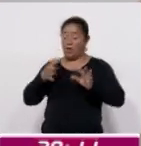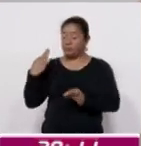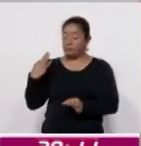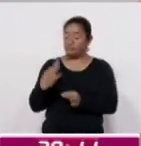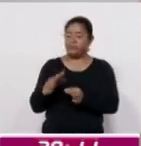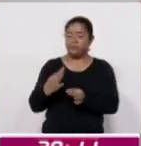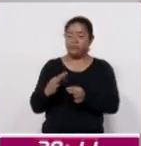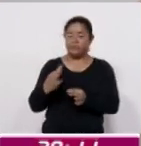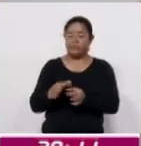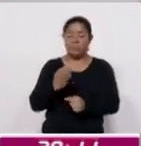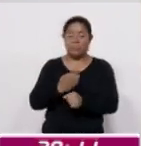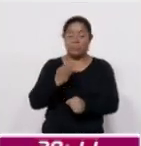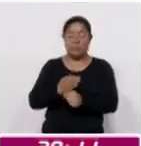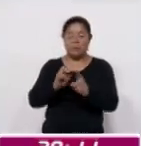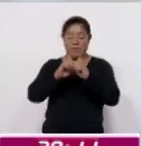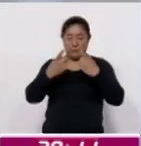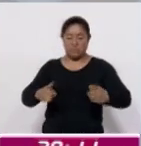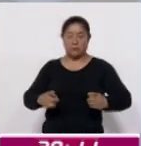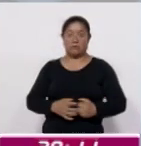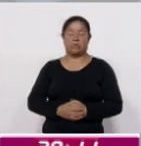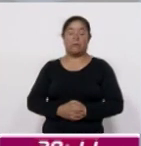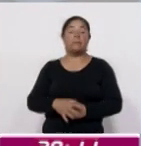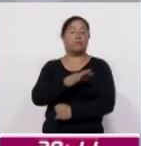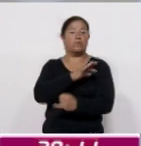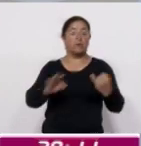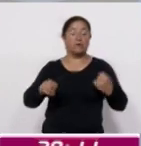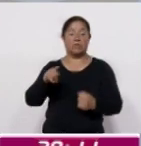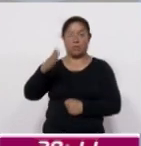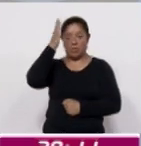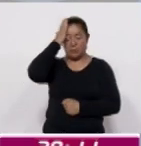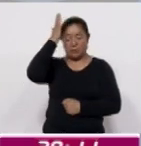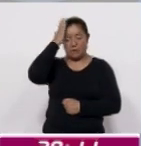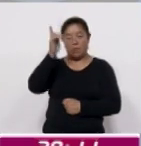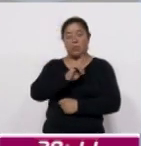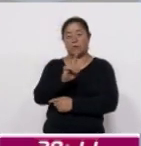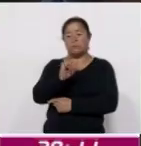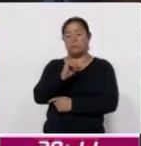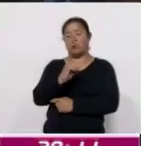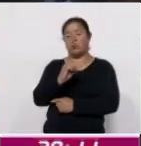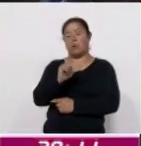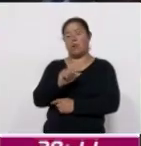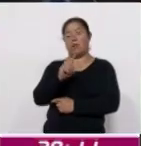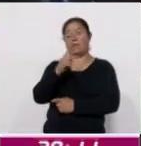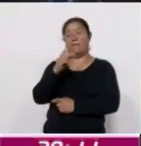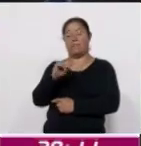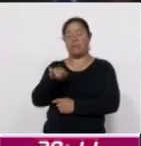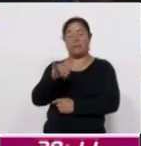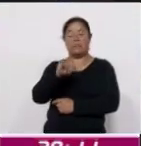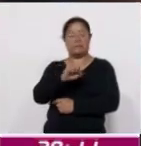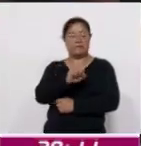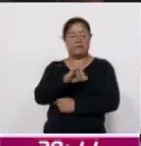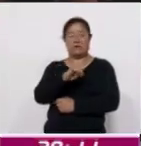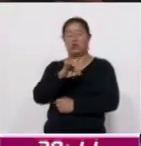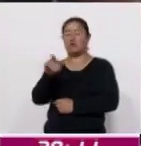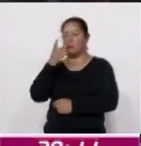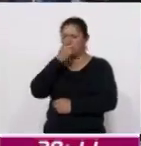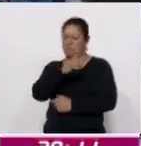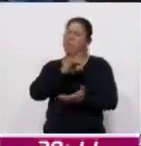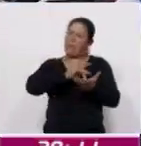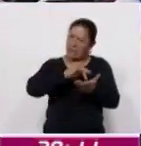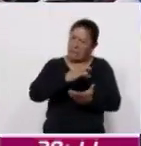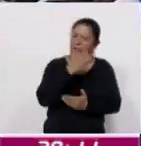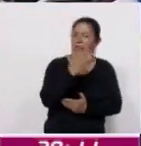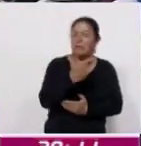desarrollando. Finalmente, el alcalde de Salcualpan, Isidro Nopal García, agradeció el apoyo de la administración estatal que